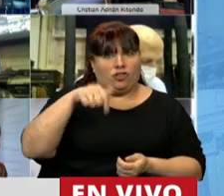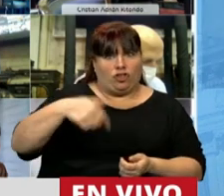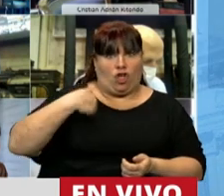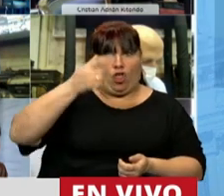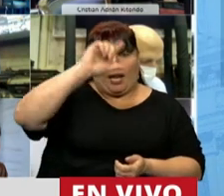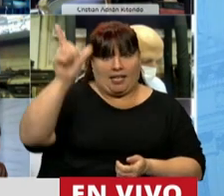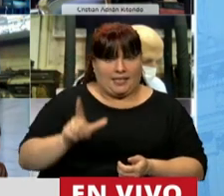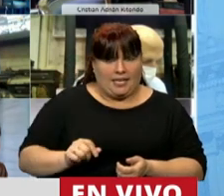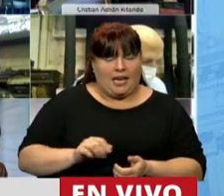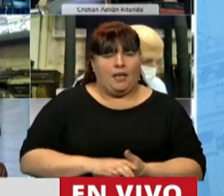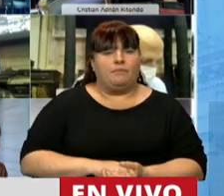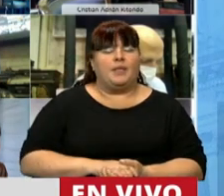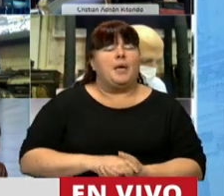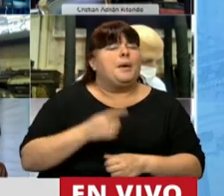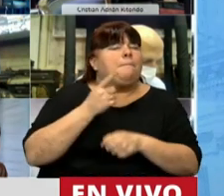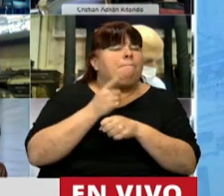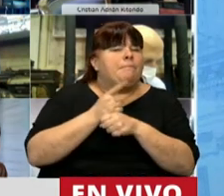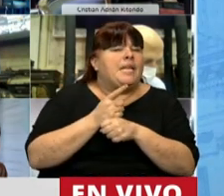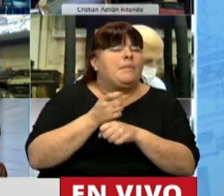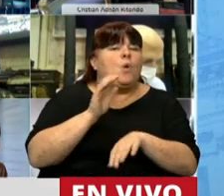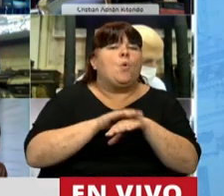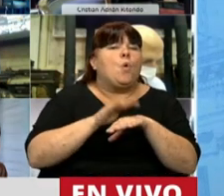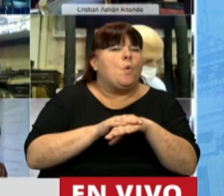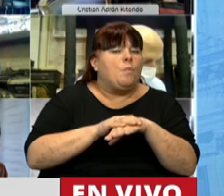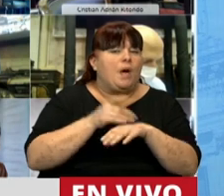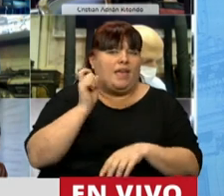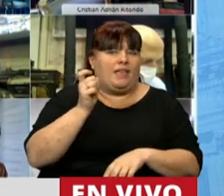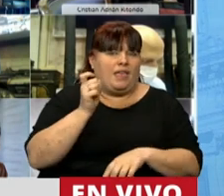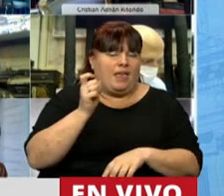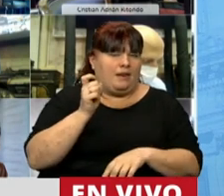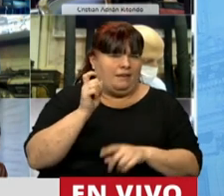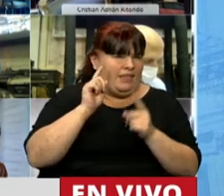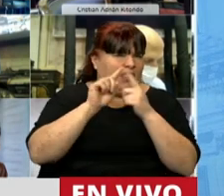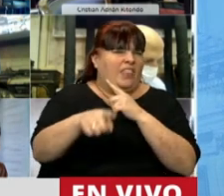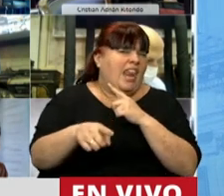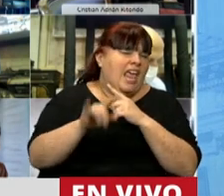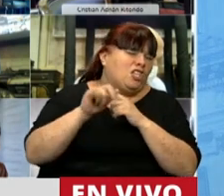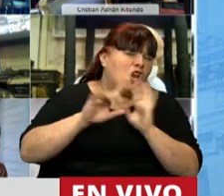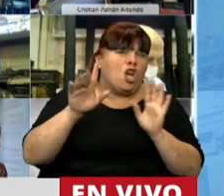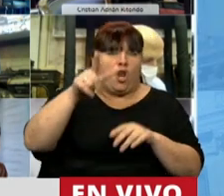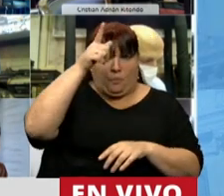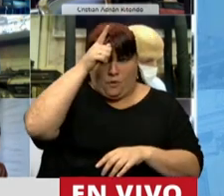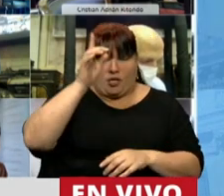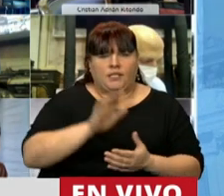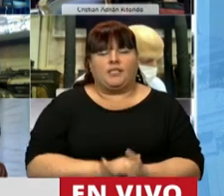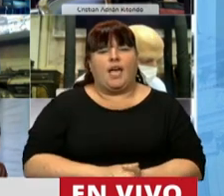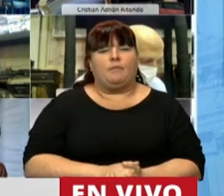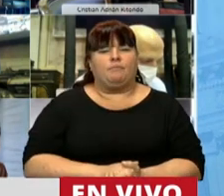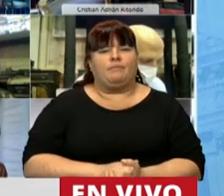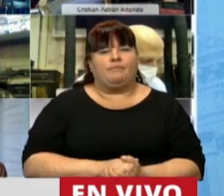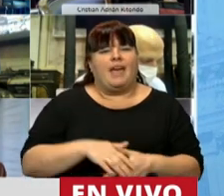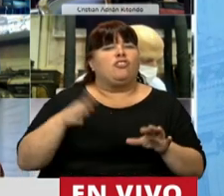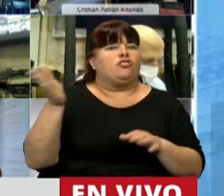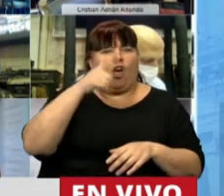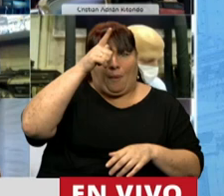el país, en donde en principio estaría implicada de manera directa o indirecta a la policía, las